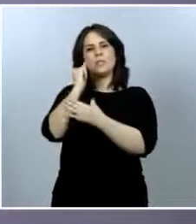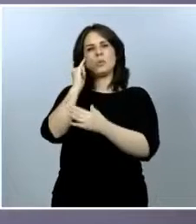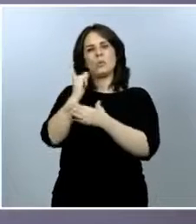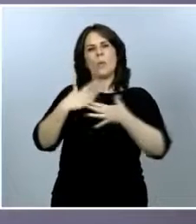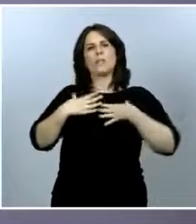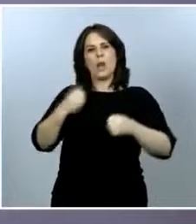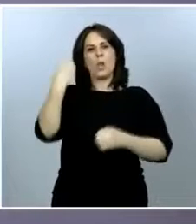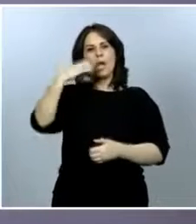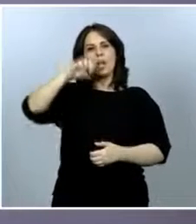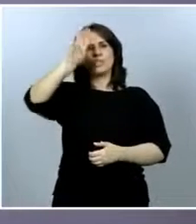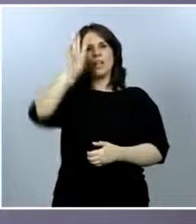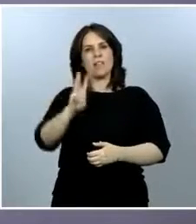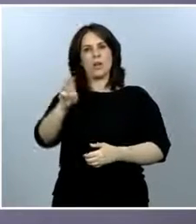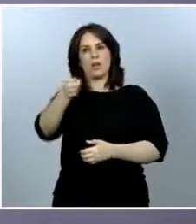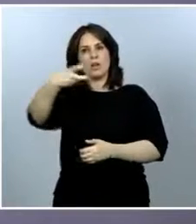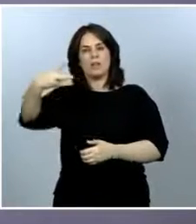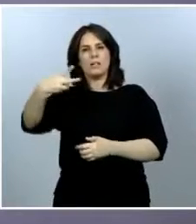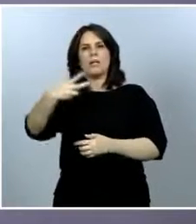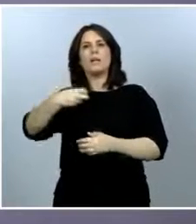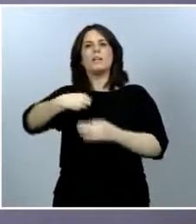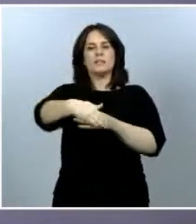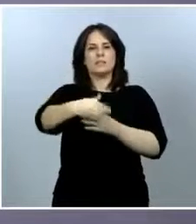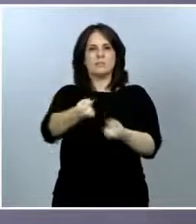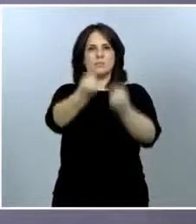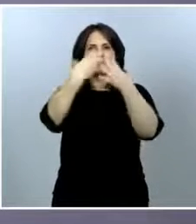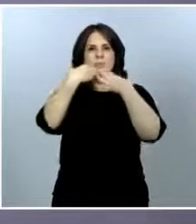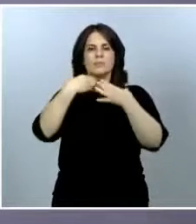¿cuándo se dará a conocer? ¿Qué tendencia muestra?